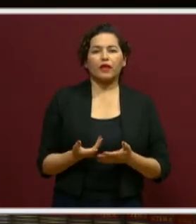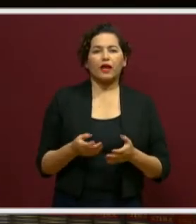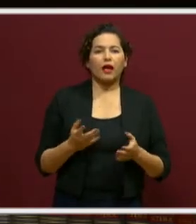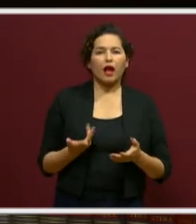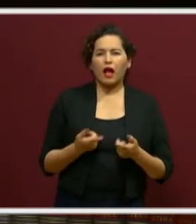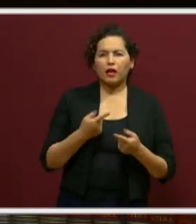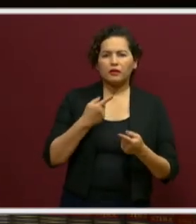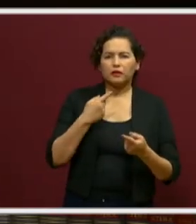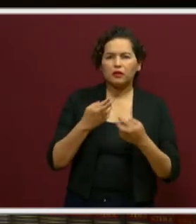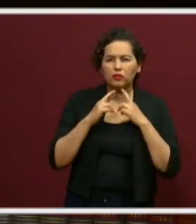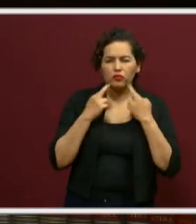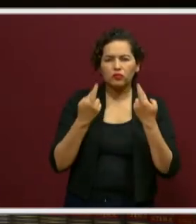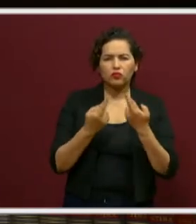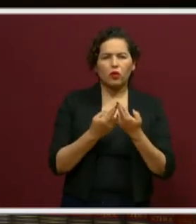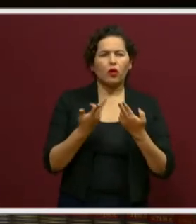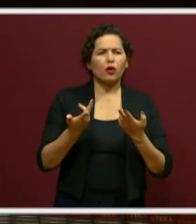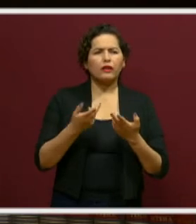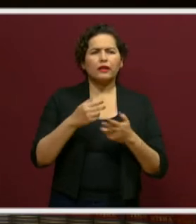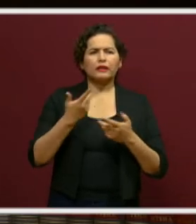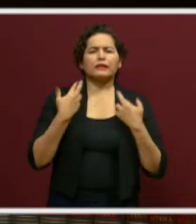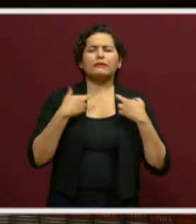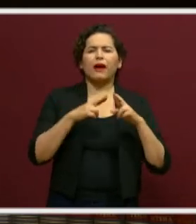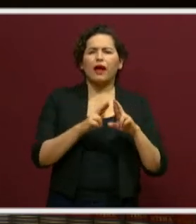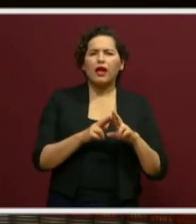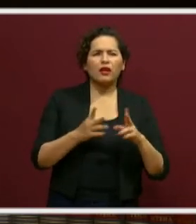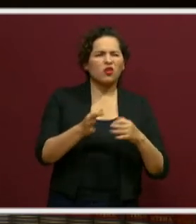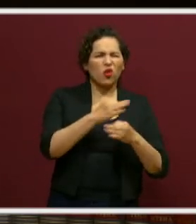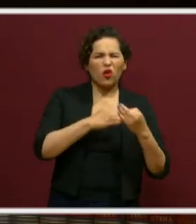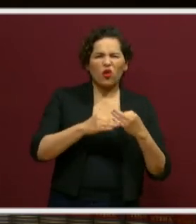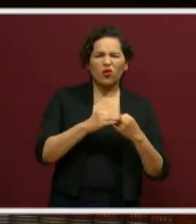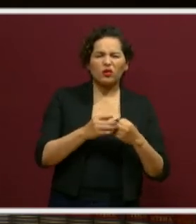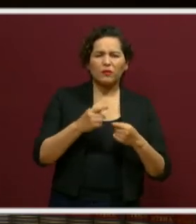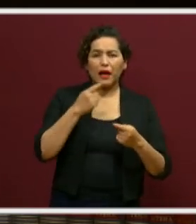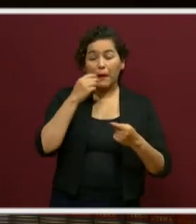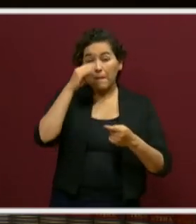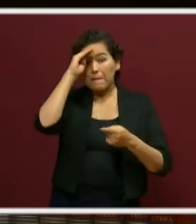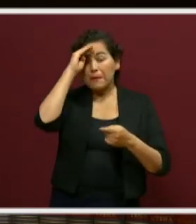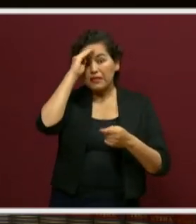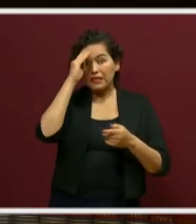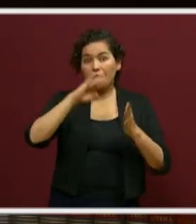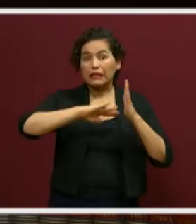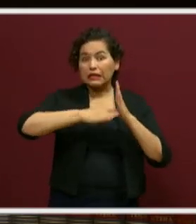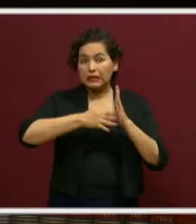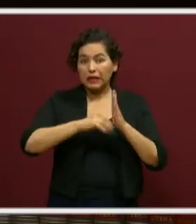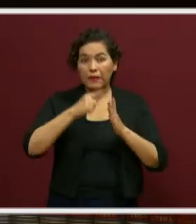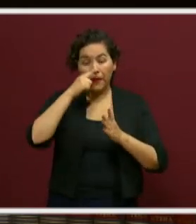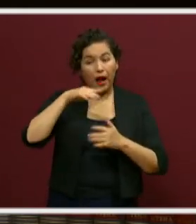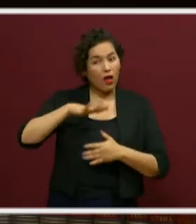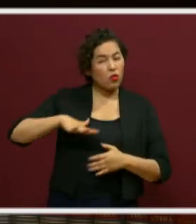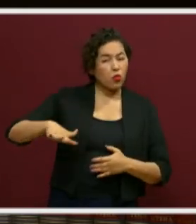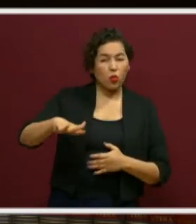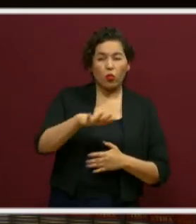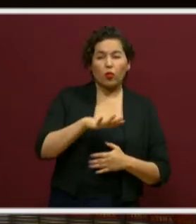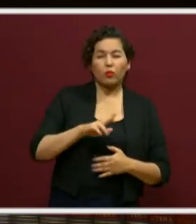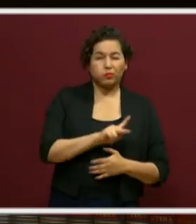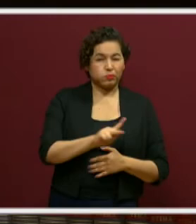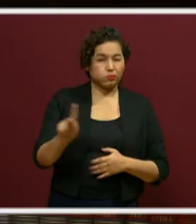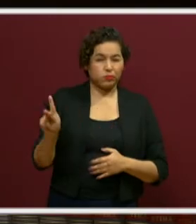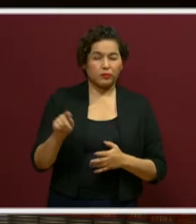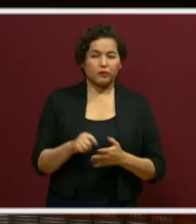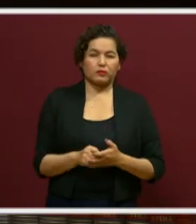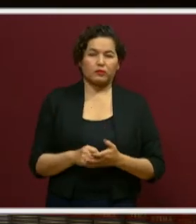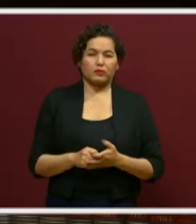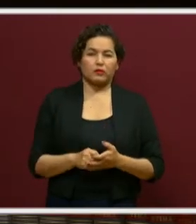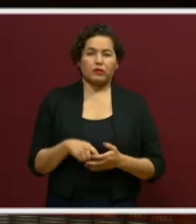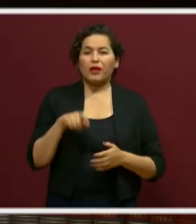estrategia de atención emocional para todos los actores. Entonces, esto también es una acción muy importante que no podemos desconocer para el